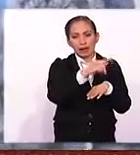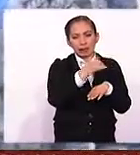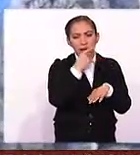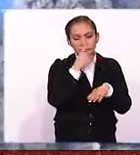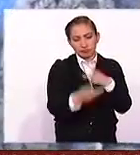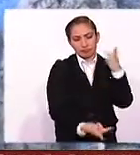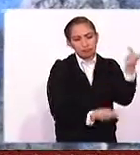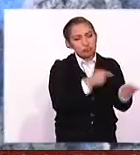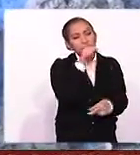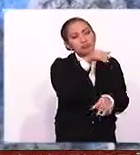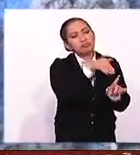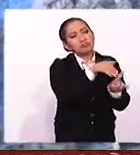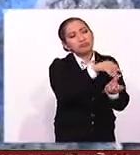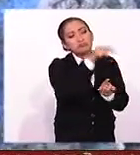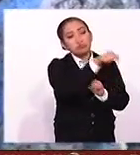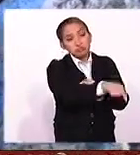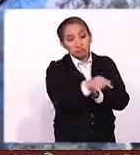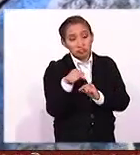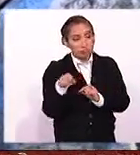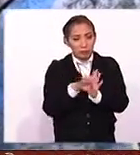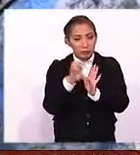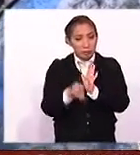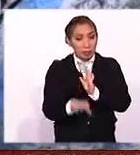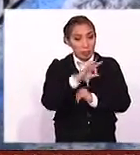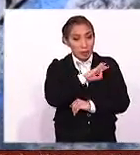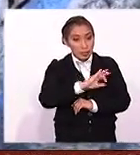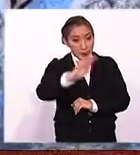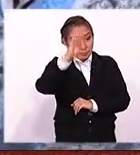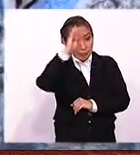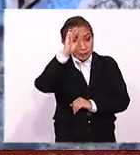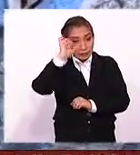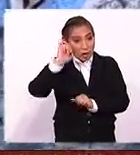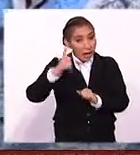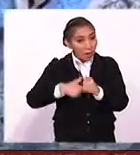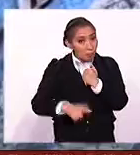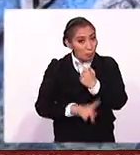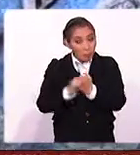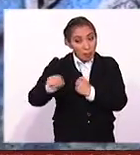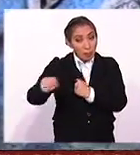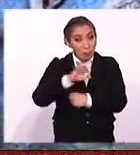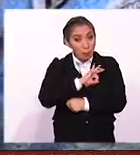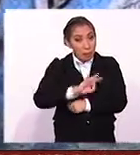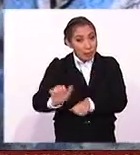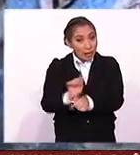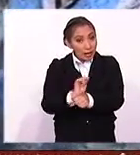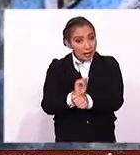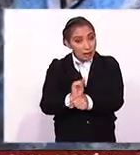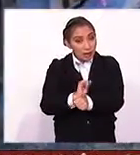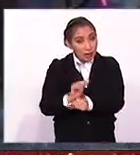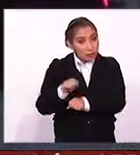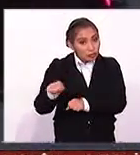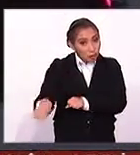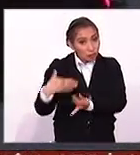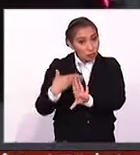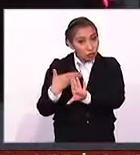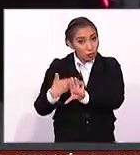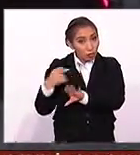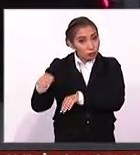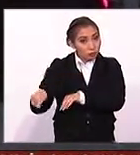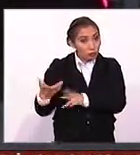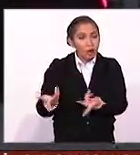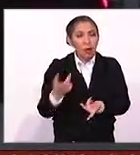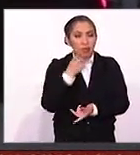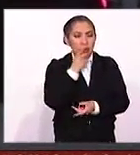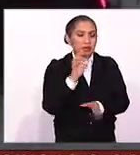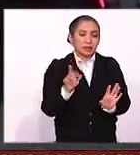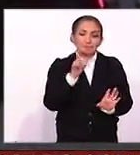aspecto. El aspecto, por ejemplo, se podría pensar que hay algún problema legal que podría iniciar la justicia de los Estados Unidos contra el actor Sean Penn. Él